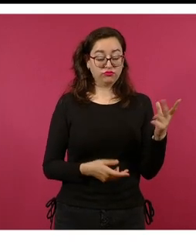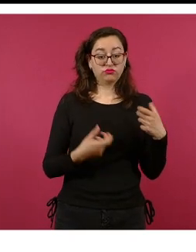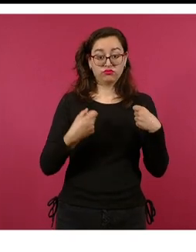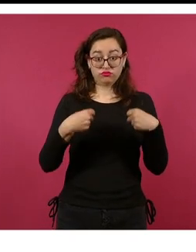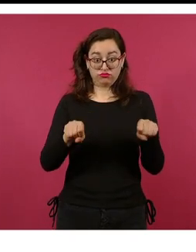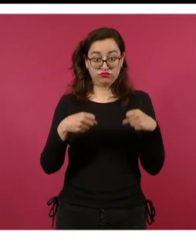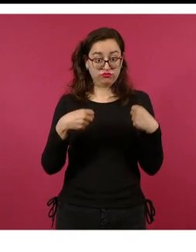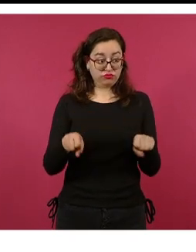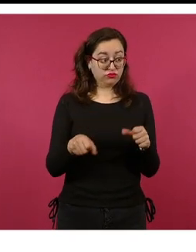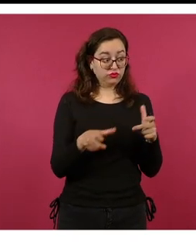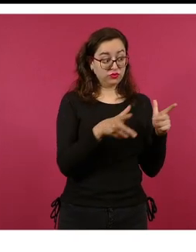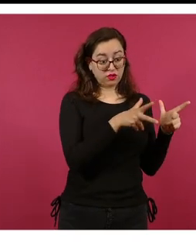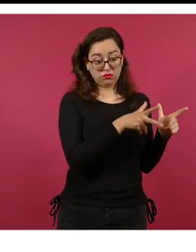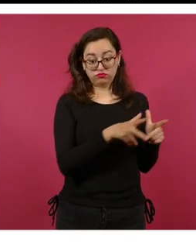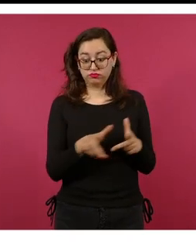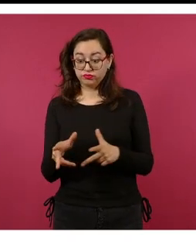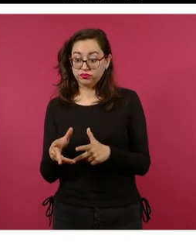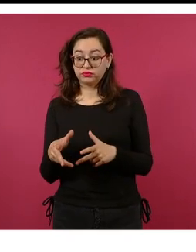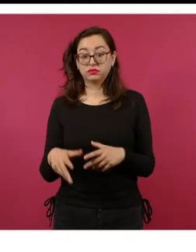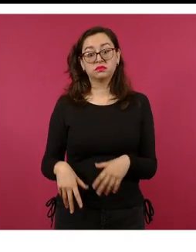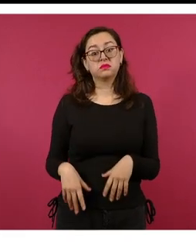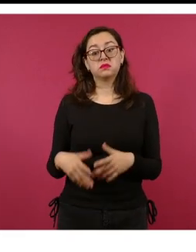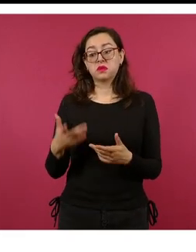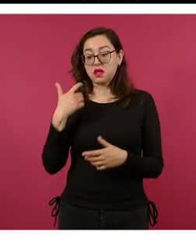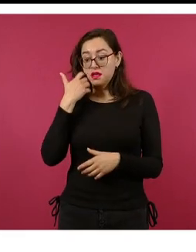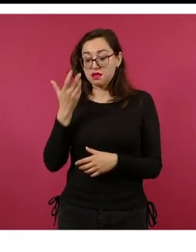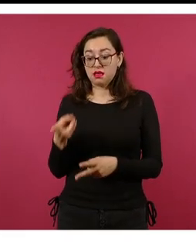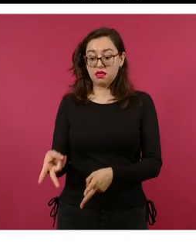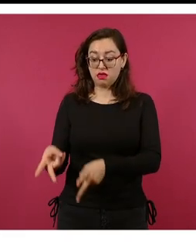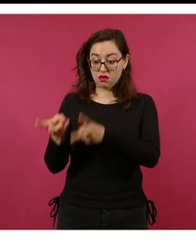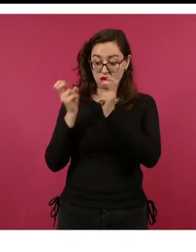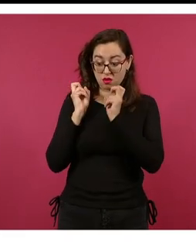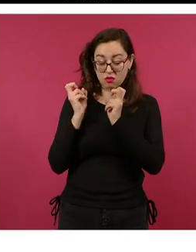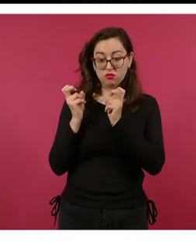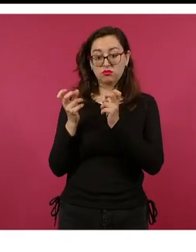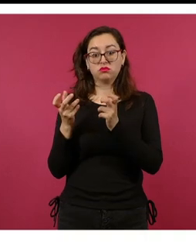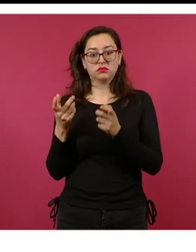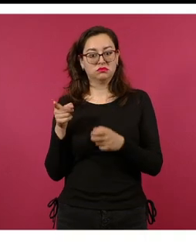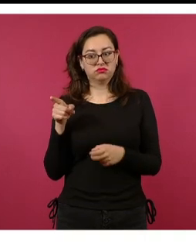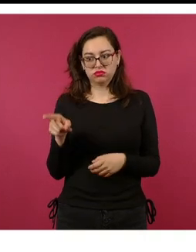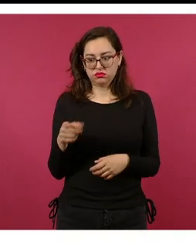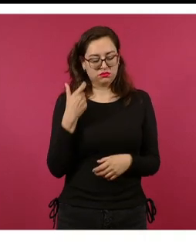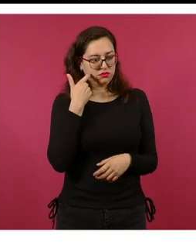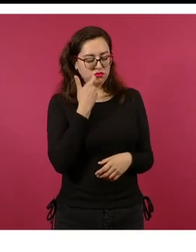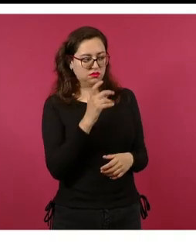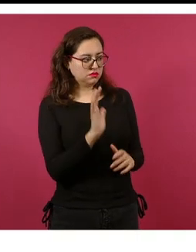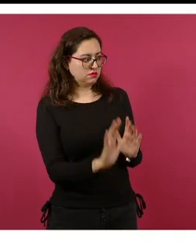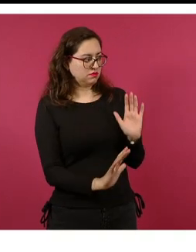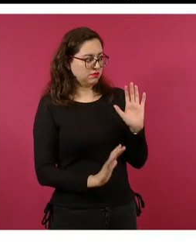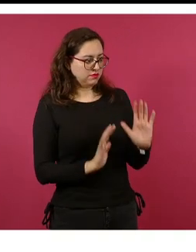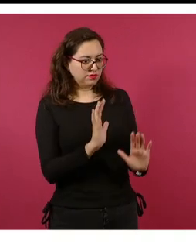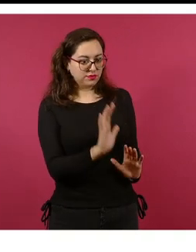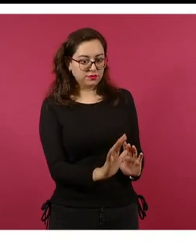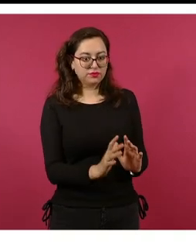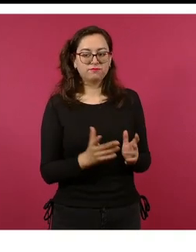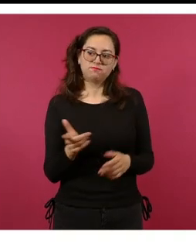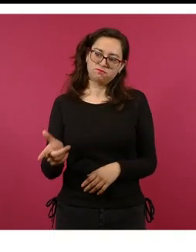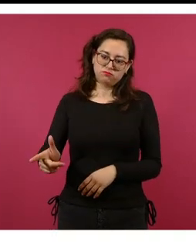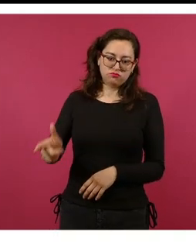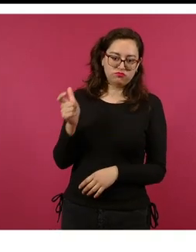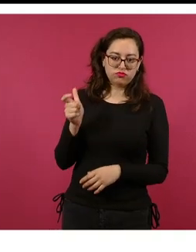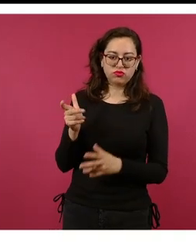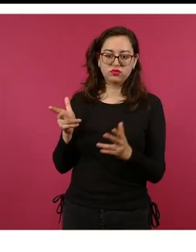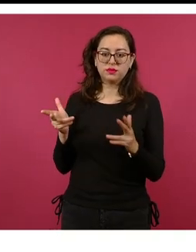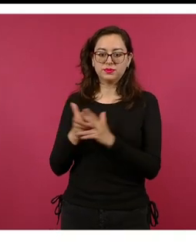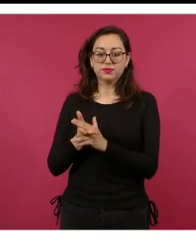Ángel, quien intenta despojar a la víctima de sus pertenencias y al oponer ella a resistencia, fue asesinada con arma de fuego.